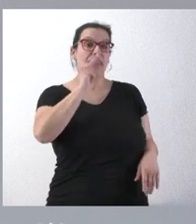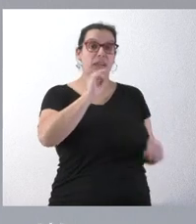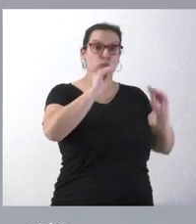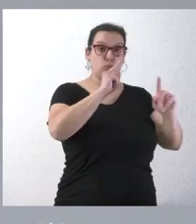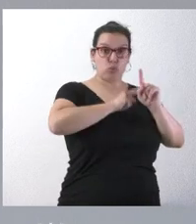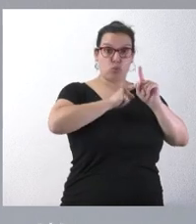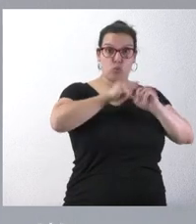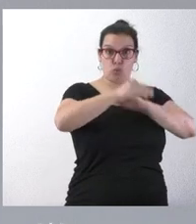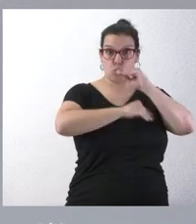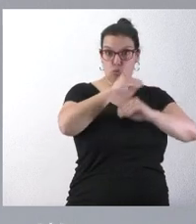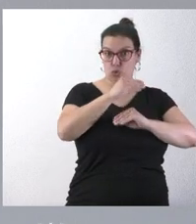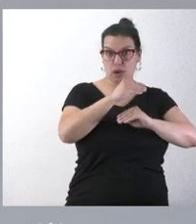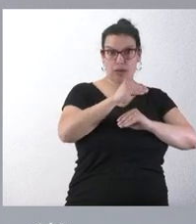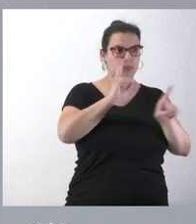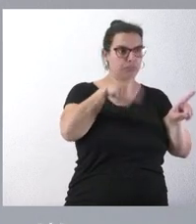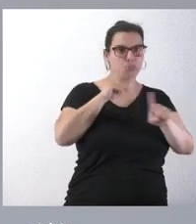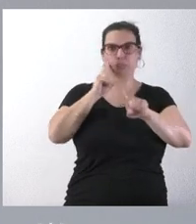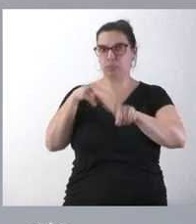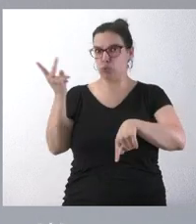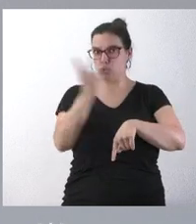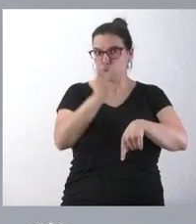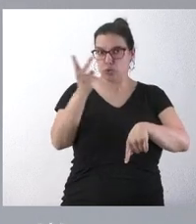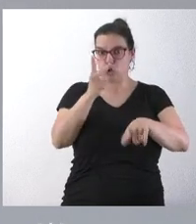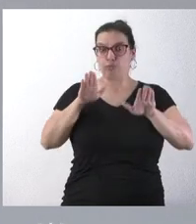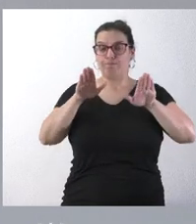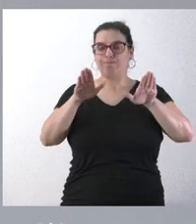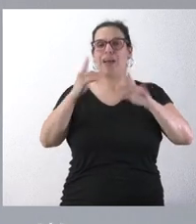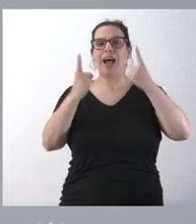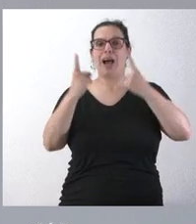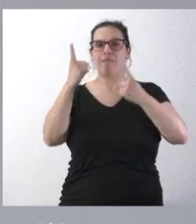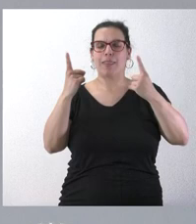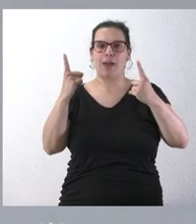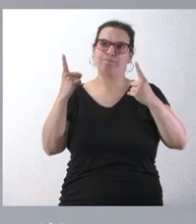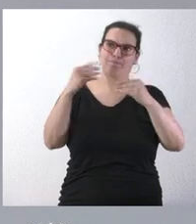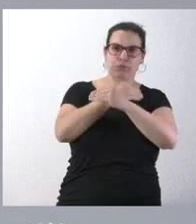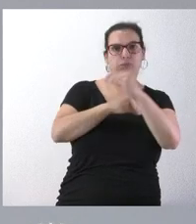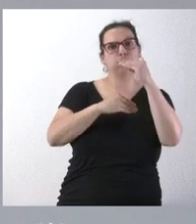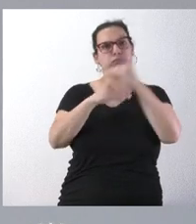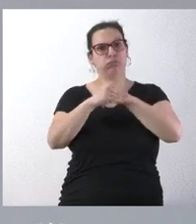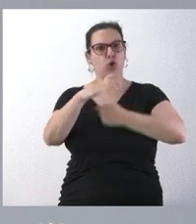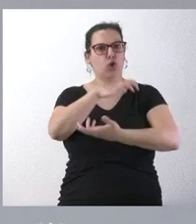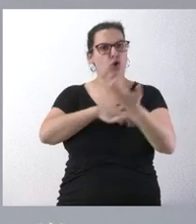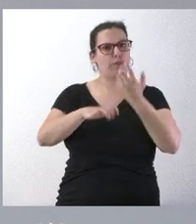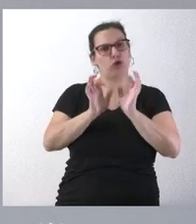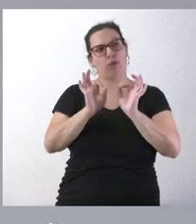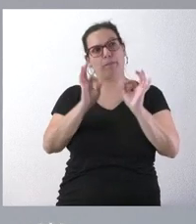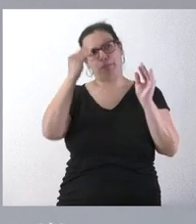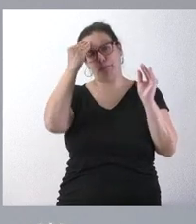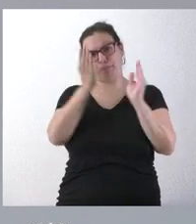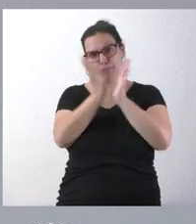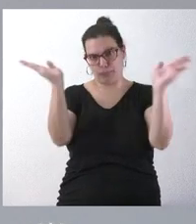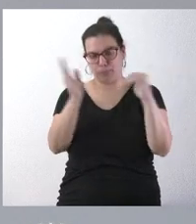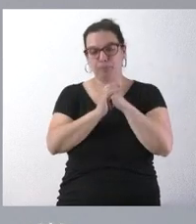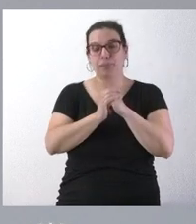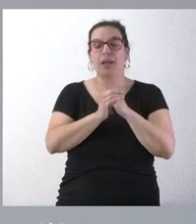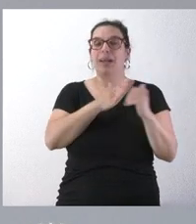de esas servidumbres, por otro, pues a veces se producen divergencias. En todo caso, sí me gustaría señalar que,